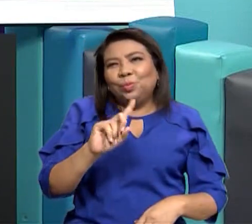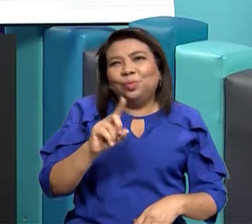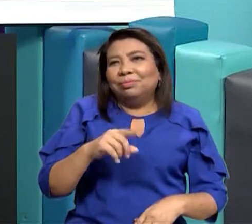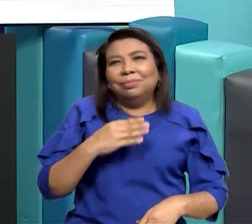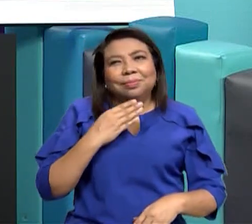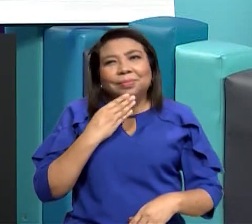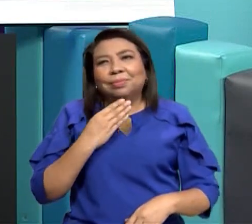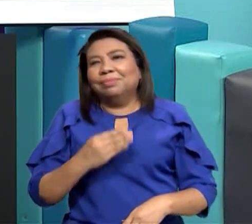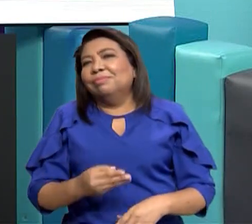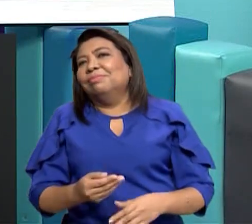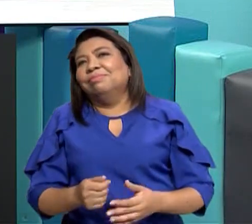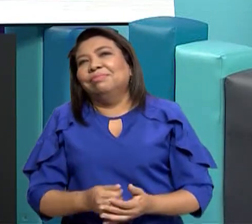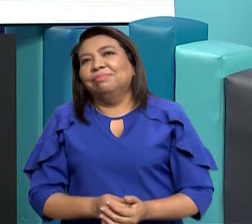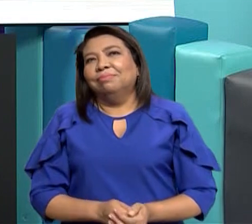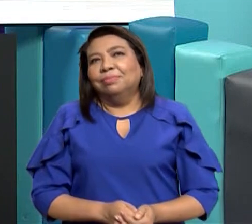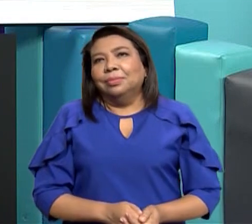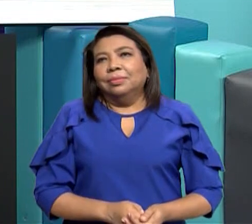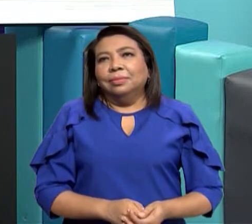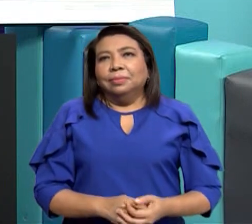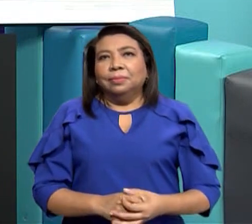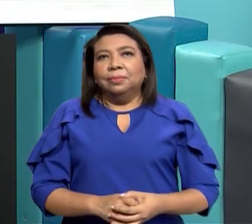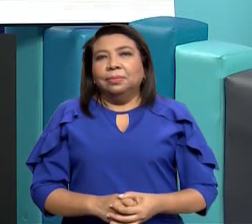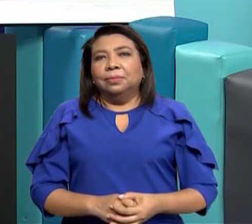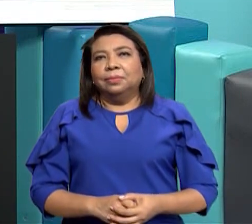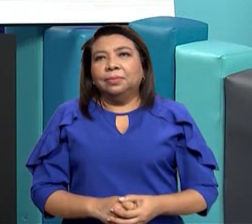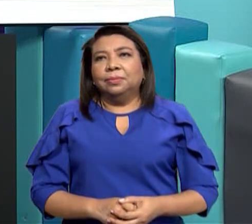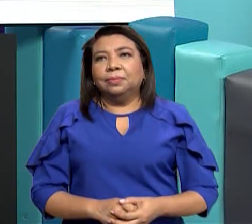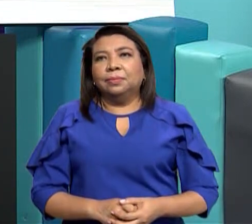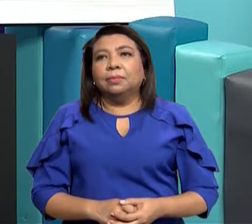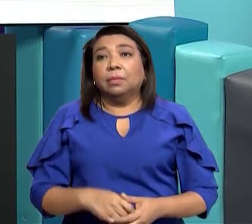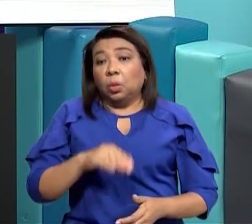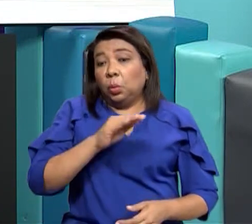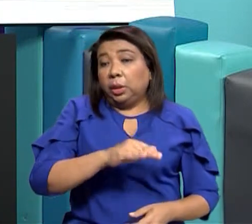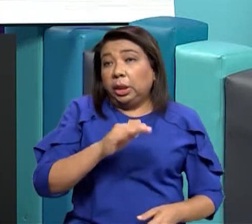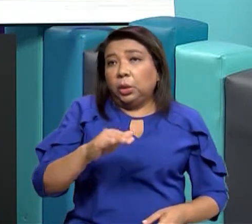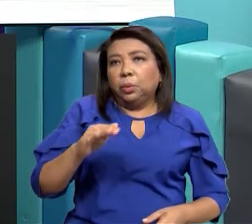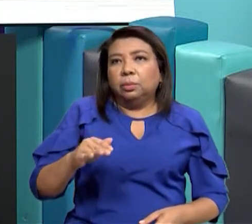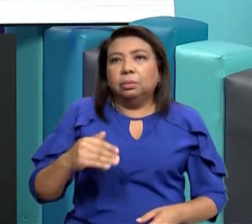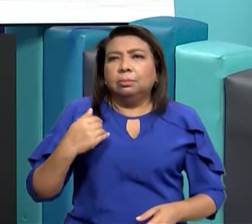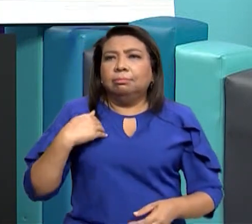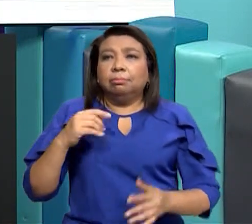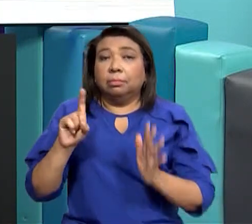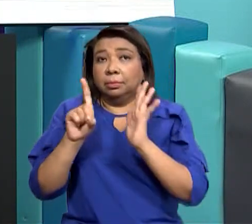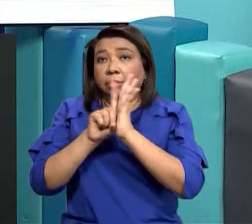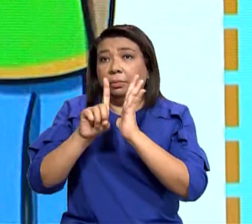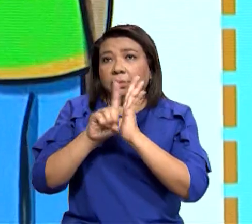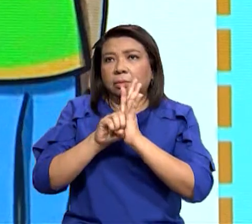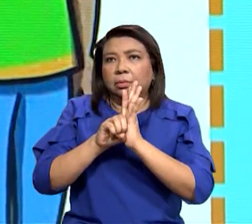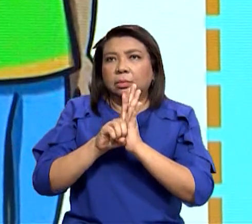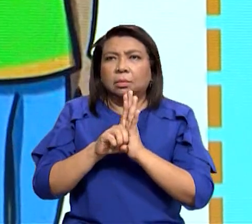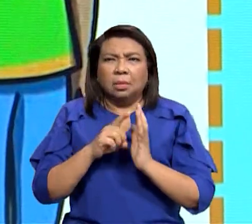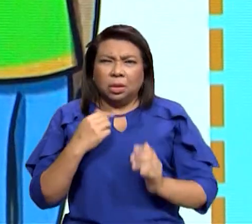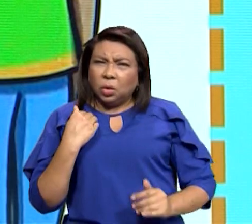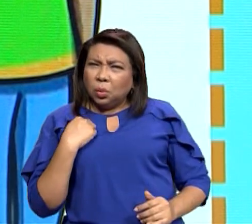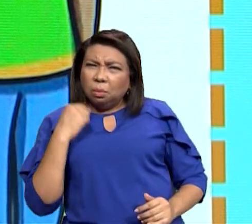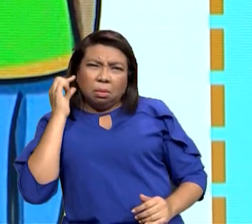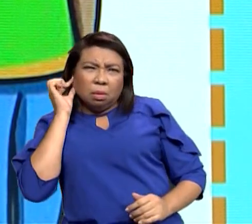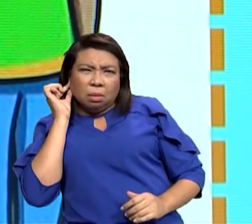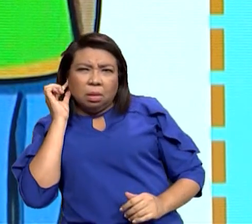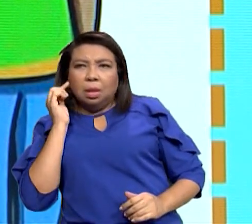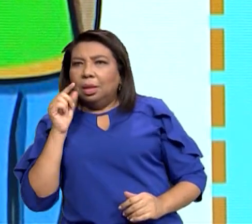derecho al trabajo los niños tenemos más derechos que las niñas eso es cierto